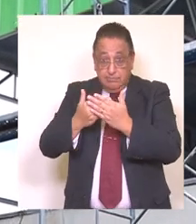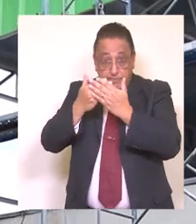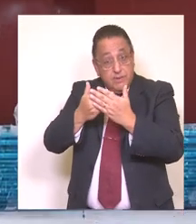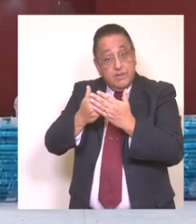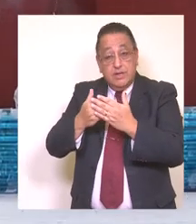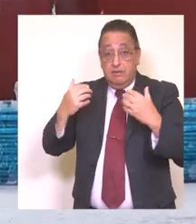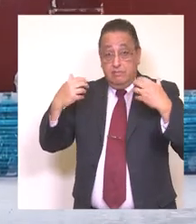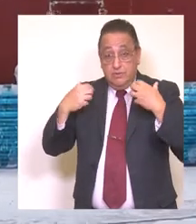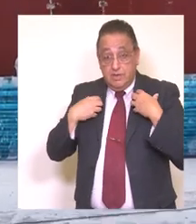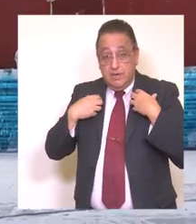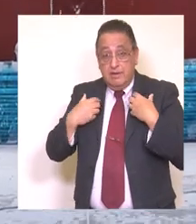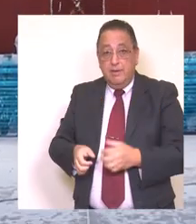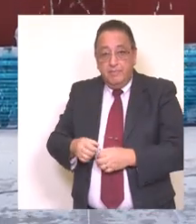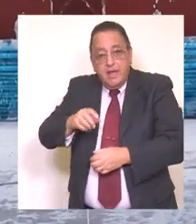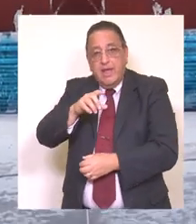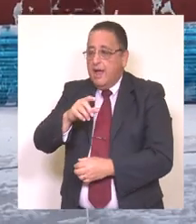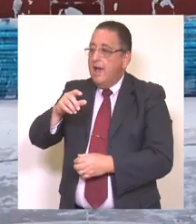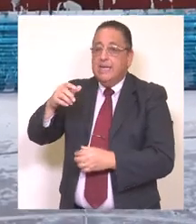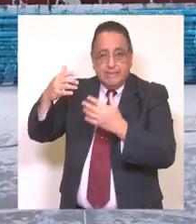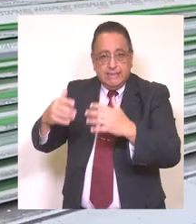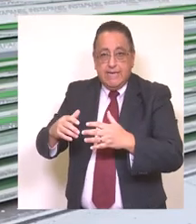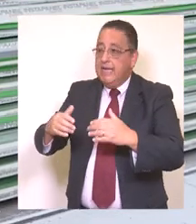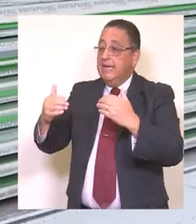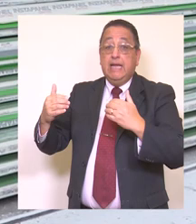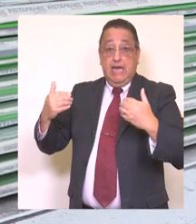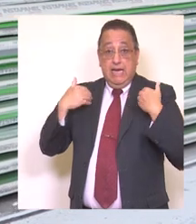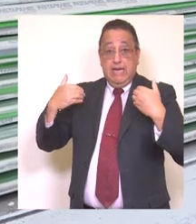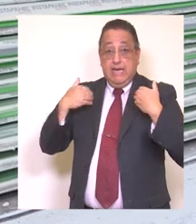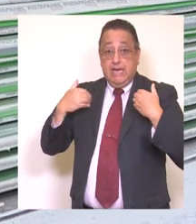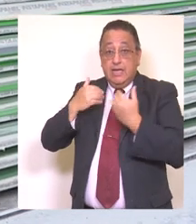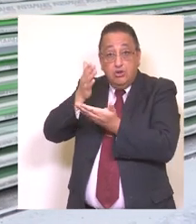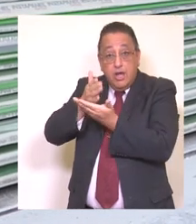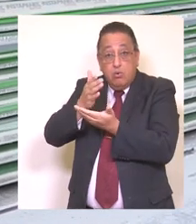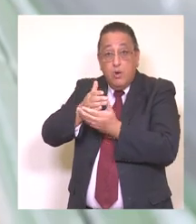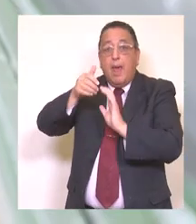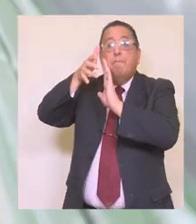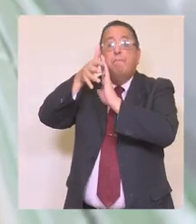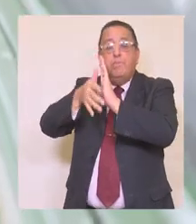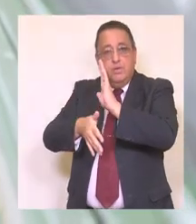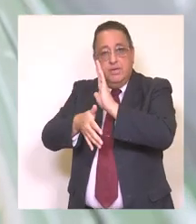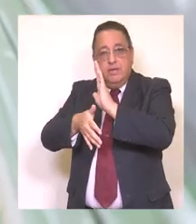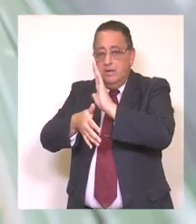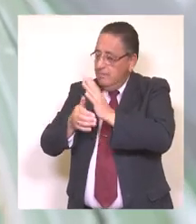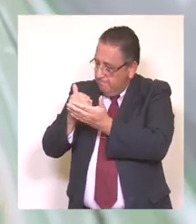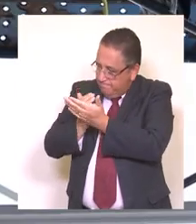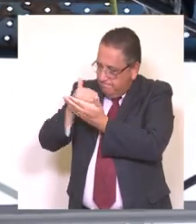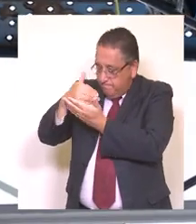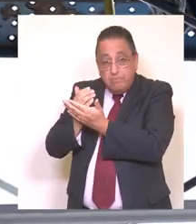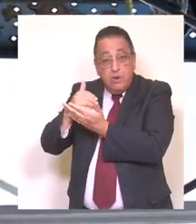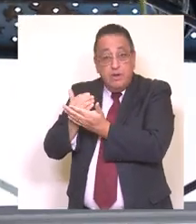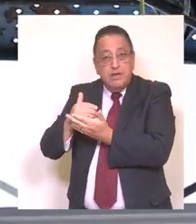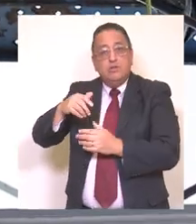el proyecto de mejoramiento del gimnasio de la Escuela Mulchen, proyecto que se encuentra actualmente en